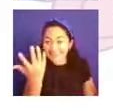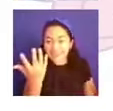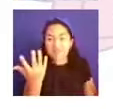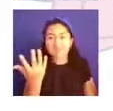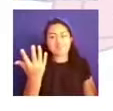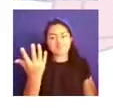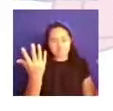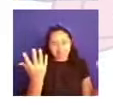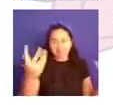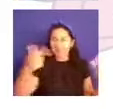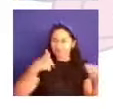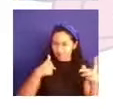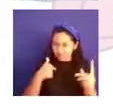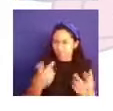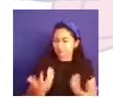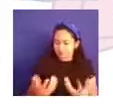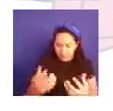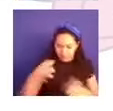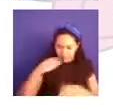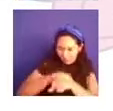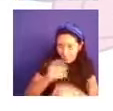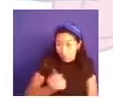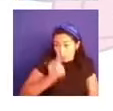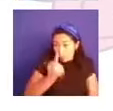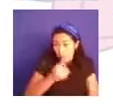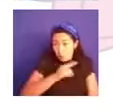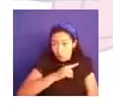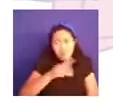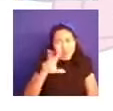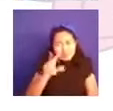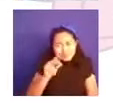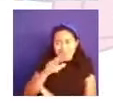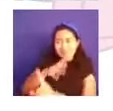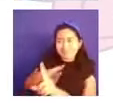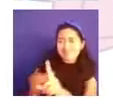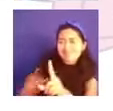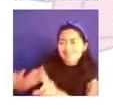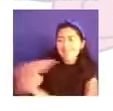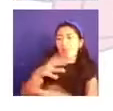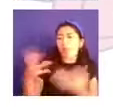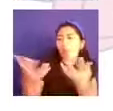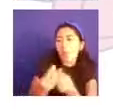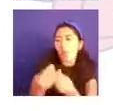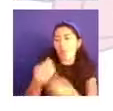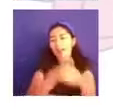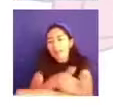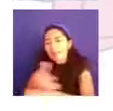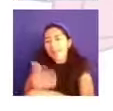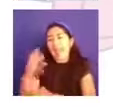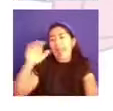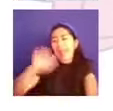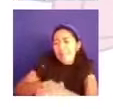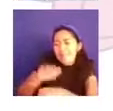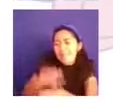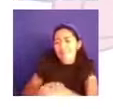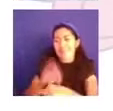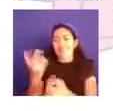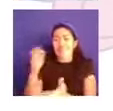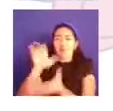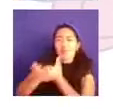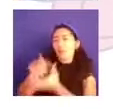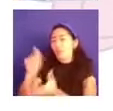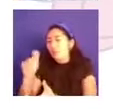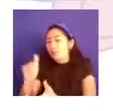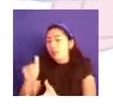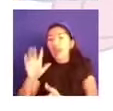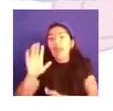psicosocial. Con esos amigos, con esa pareja, con esa familia, con esa sociedad. A veces solo tienes que quedarte en silencio,